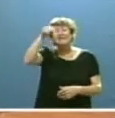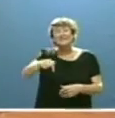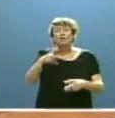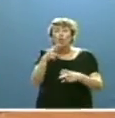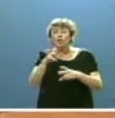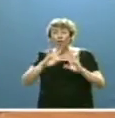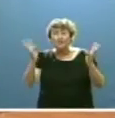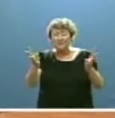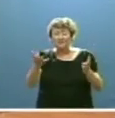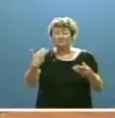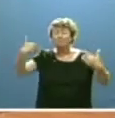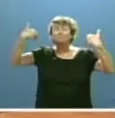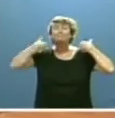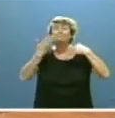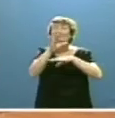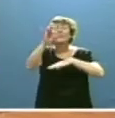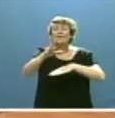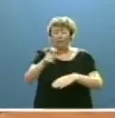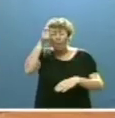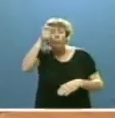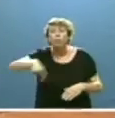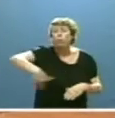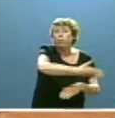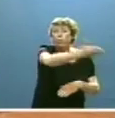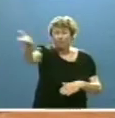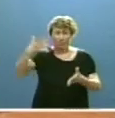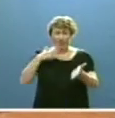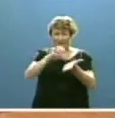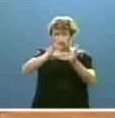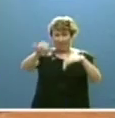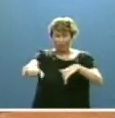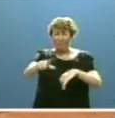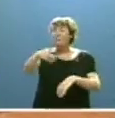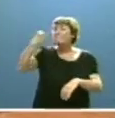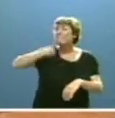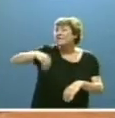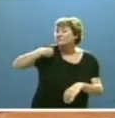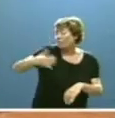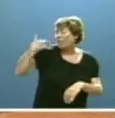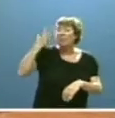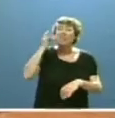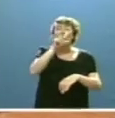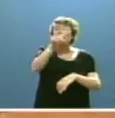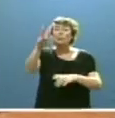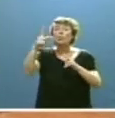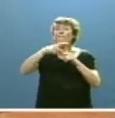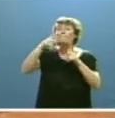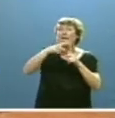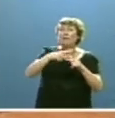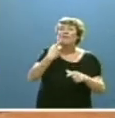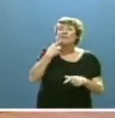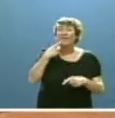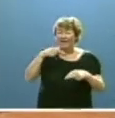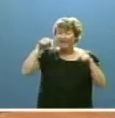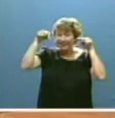Cortes representan al pueblo de Castilla y León, el mismo que el pasado 24 de mayo ha decidido que esta sea